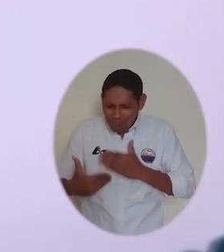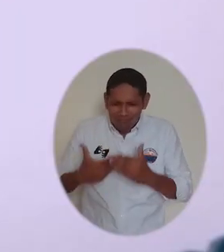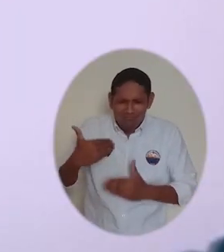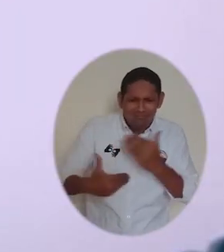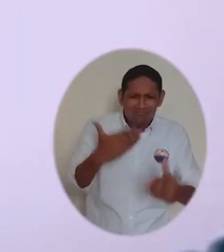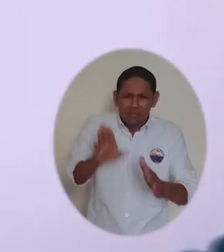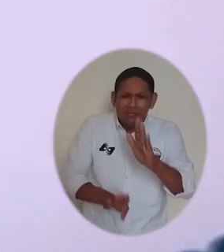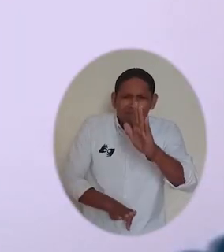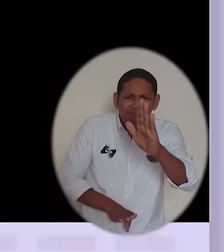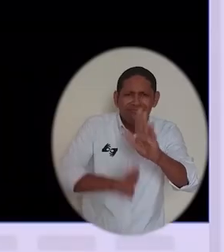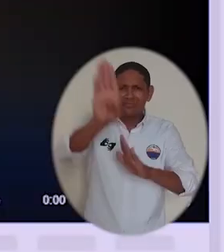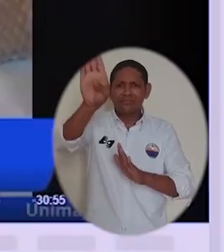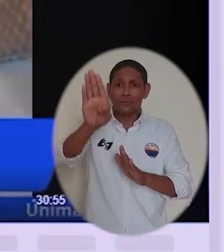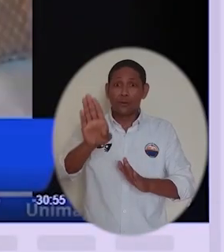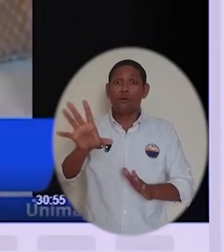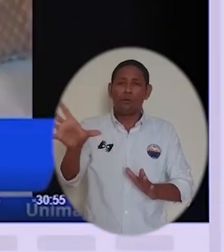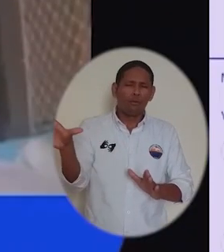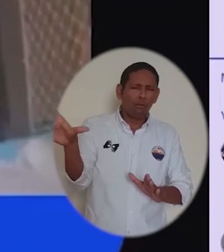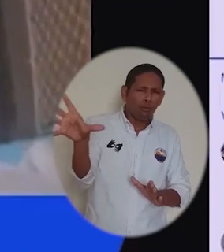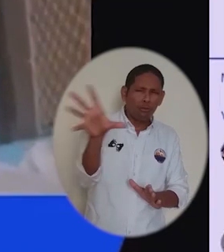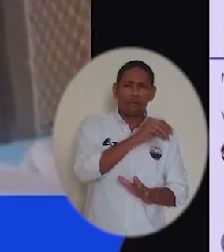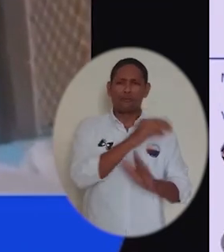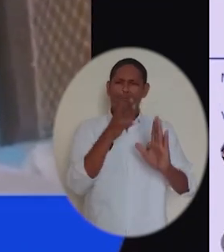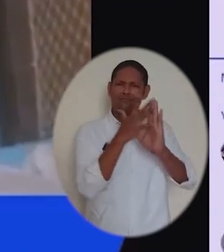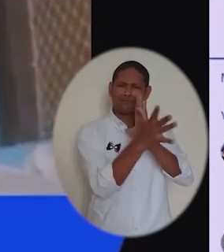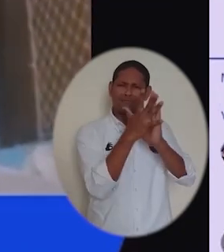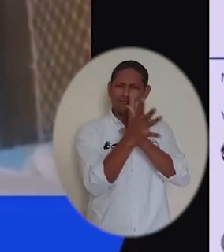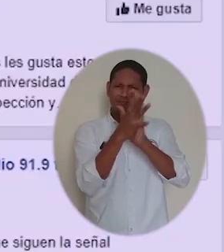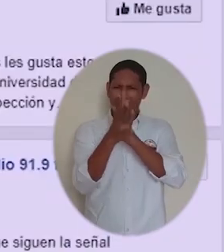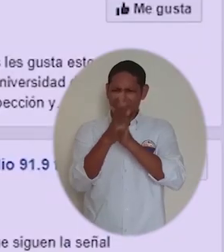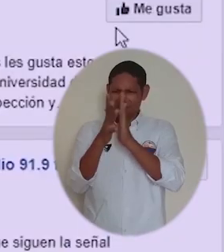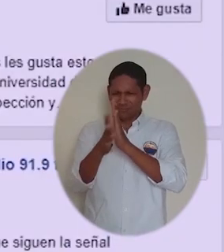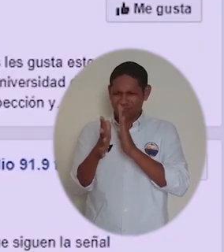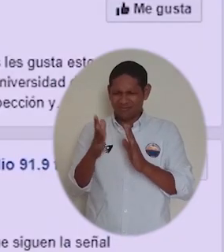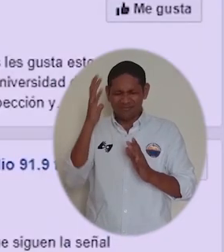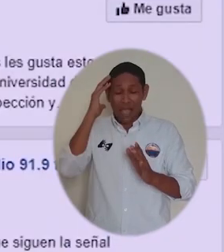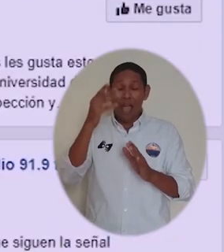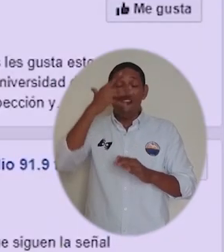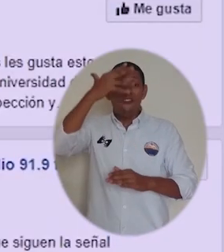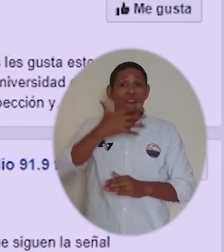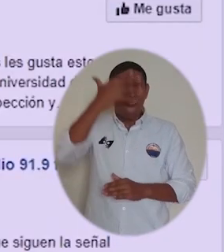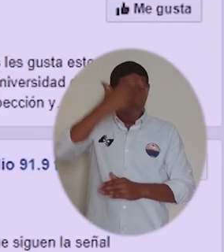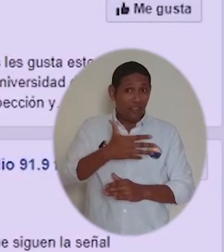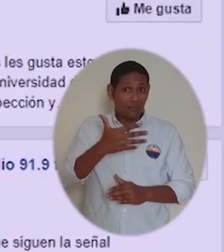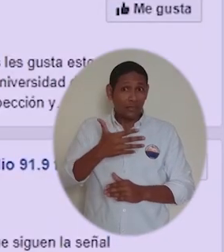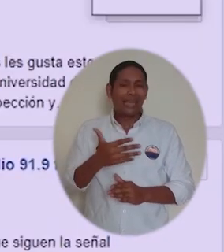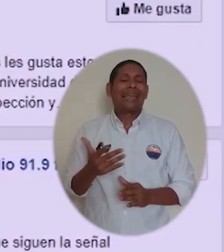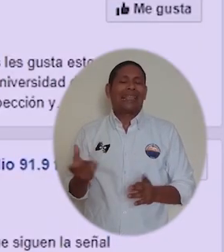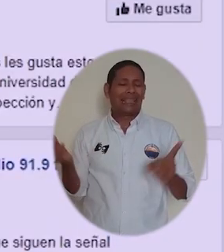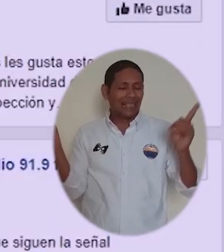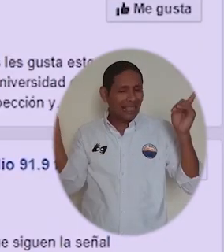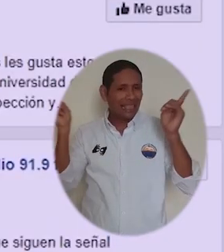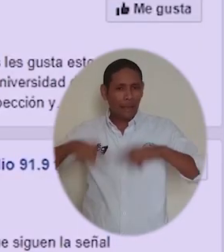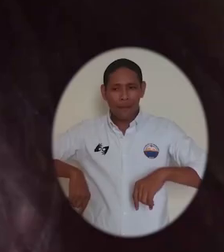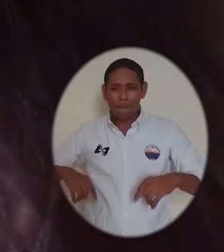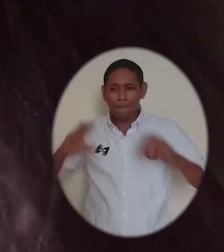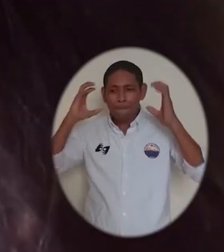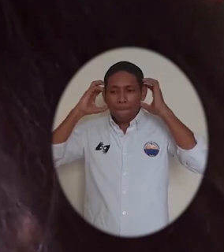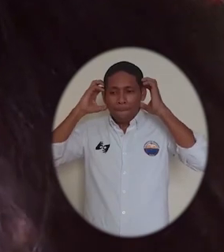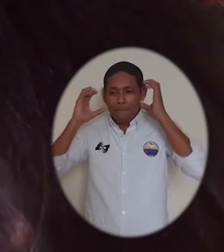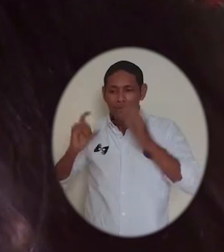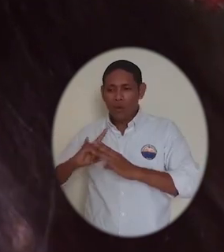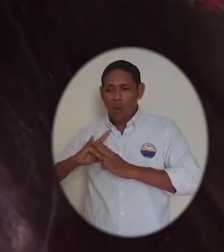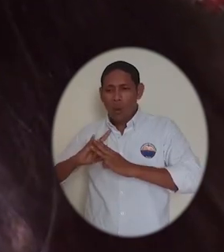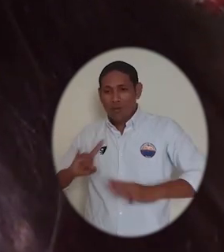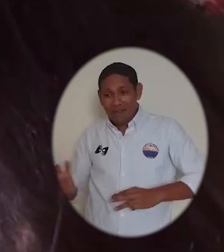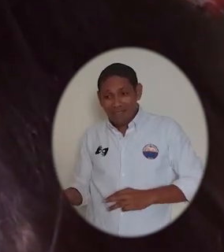programa de rutas para avanzar este programa que estamos haciendo para todos ustedes a través de nuestra página de Facebook y de